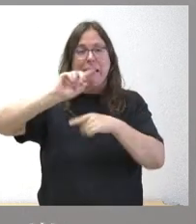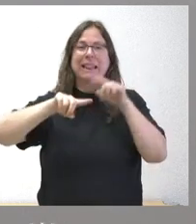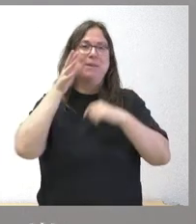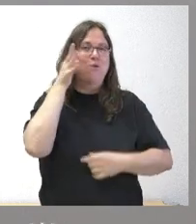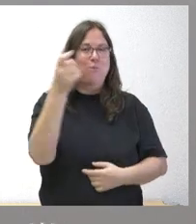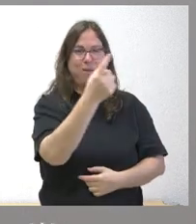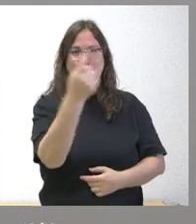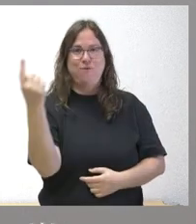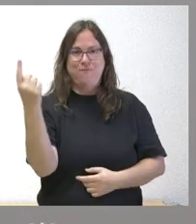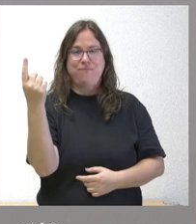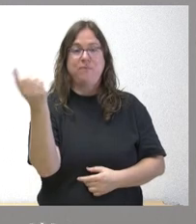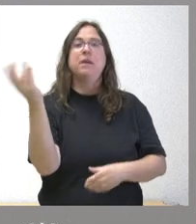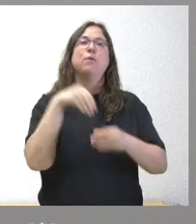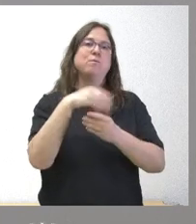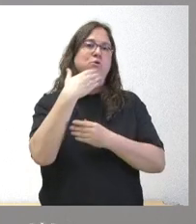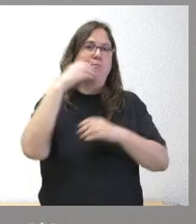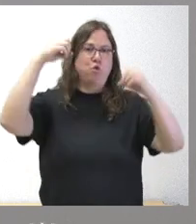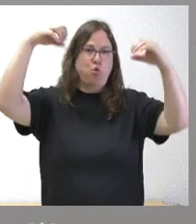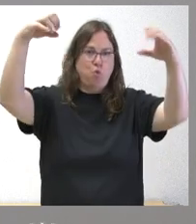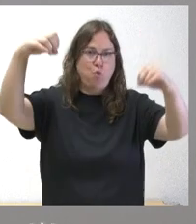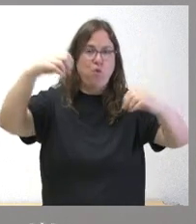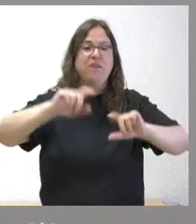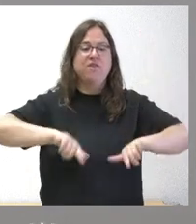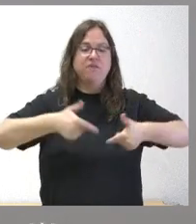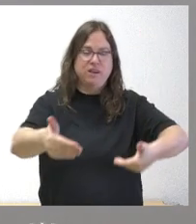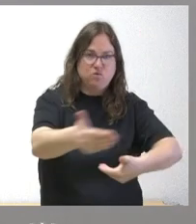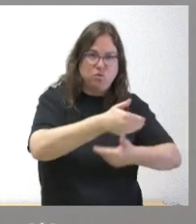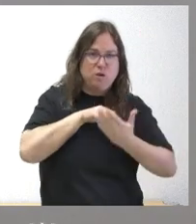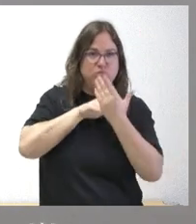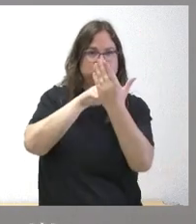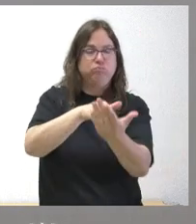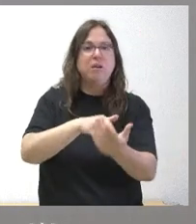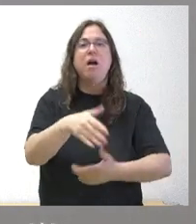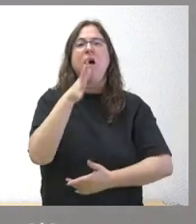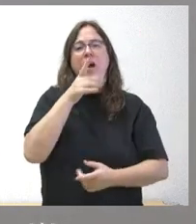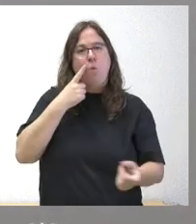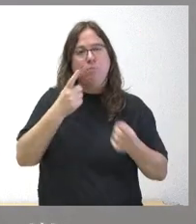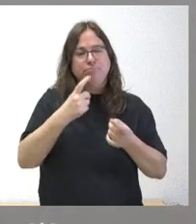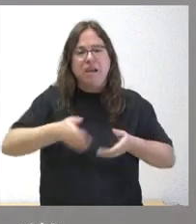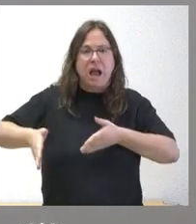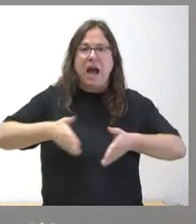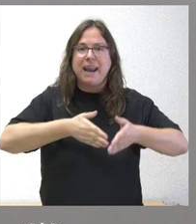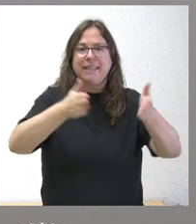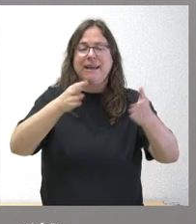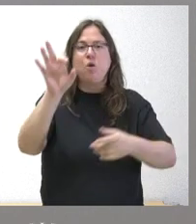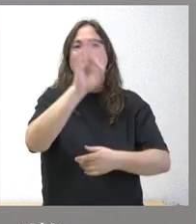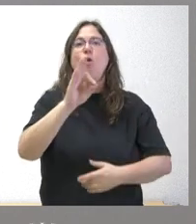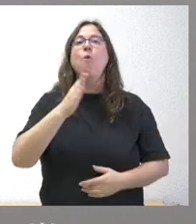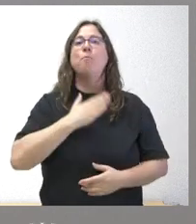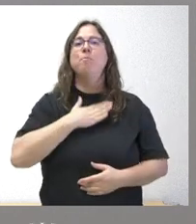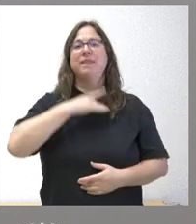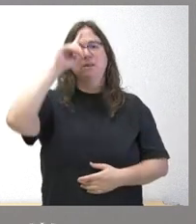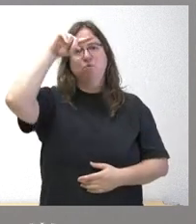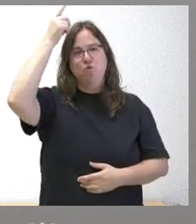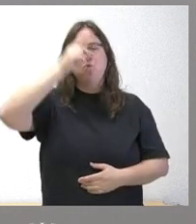incluyendo alumbrado, recogida de residuos, gestión de agua, carreteras o patrimonio cultural y